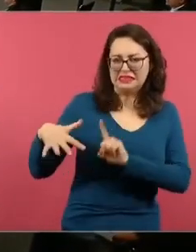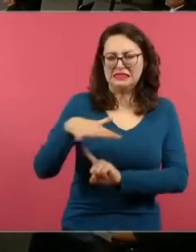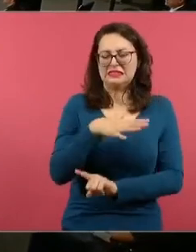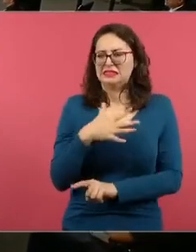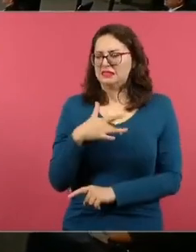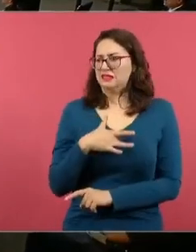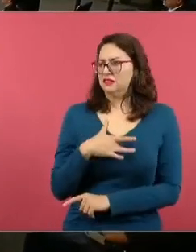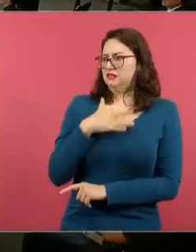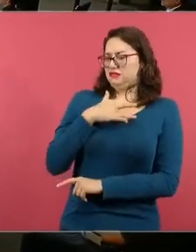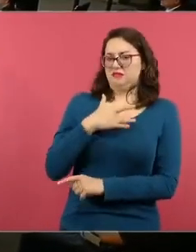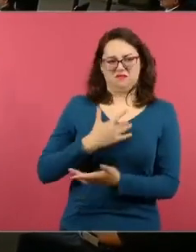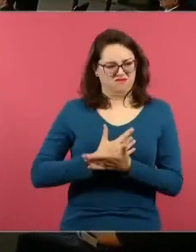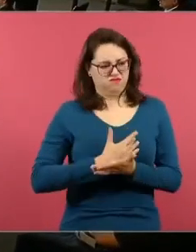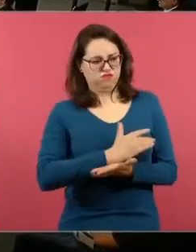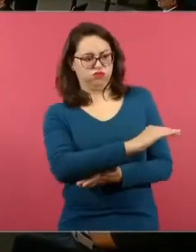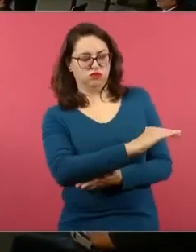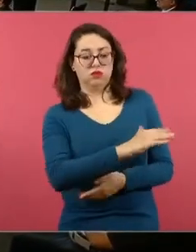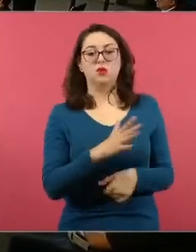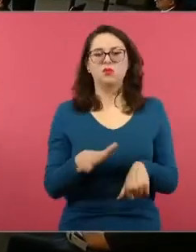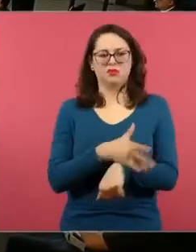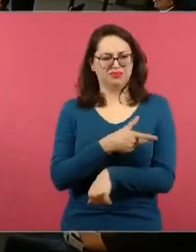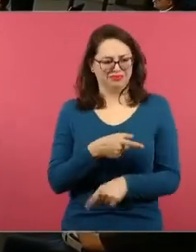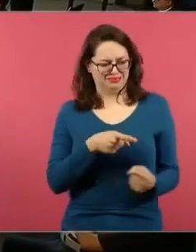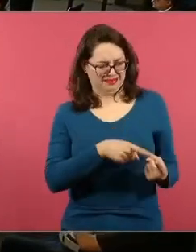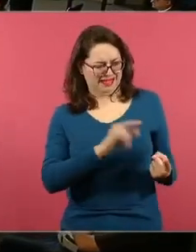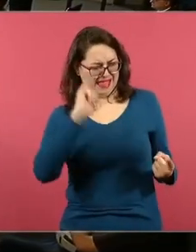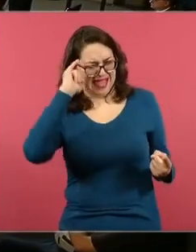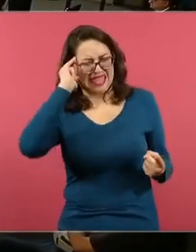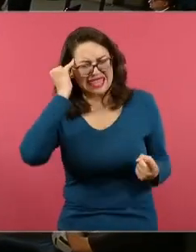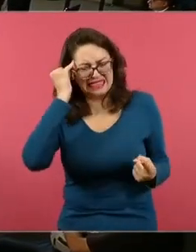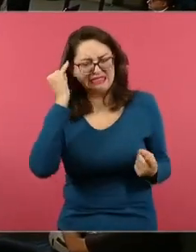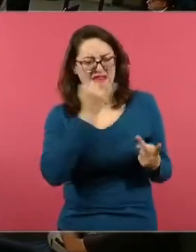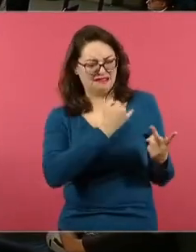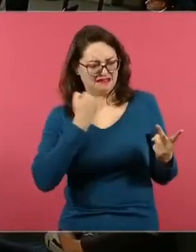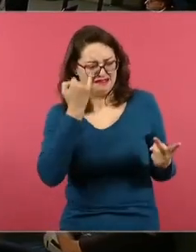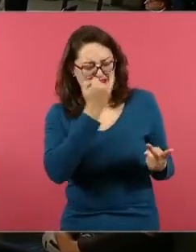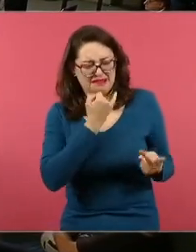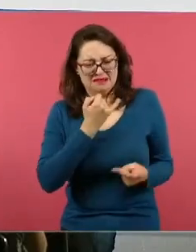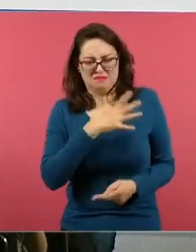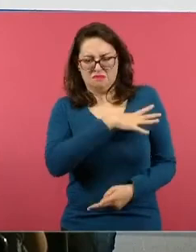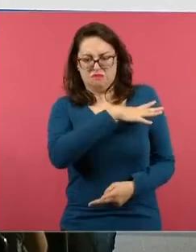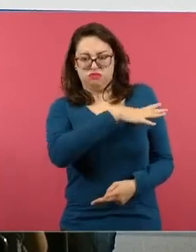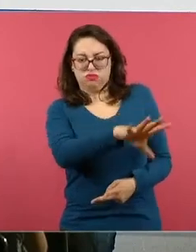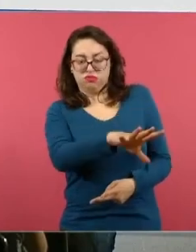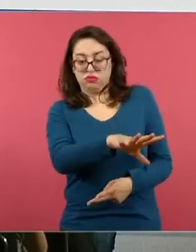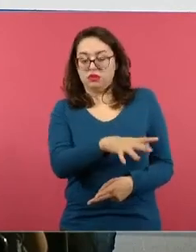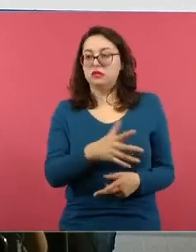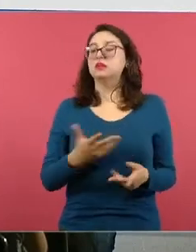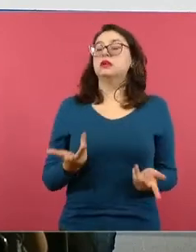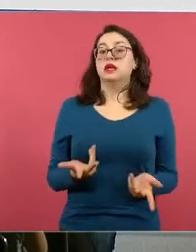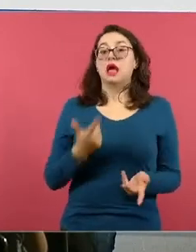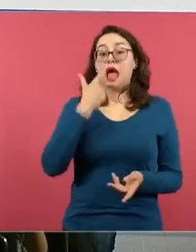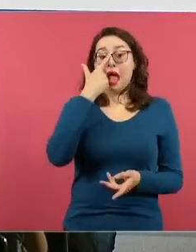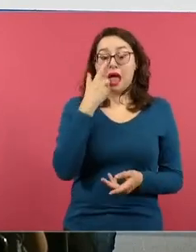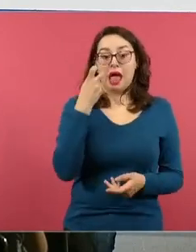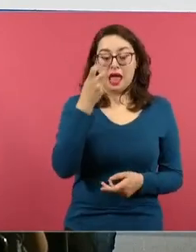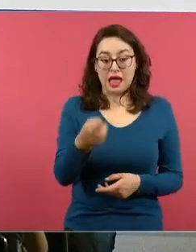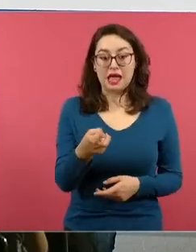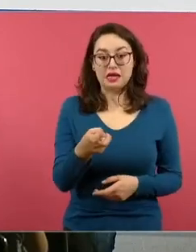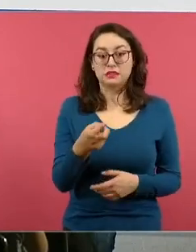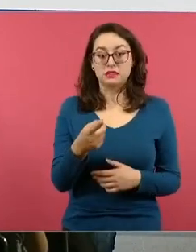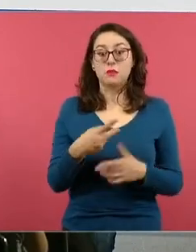exclusión por el asunto del origen y de la lengua que hablan. A partir de ahí se genera, porque los proyectos son